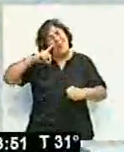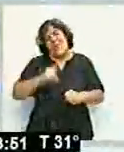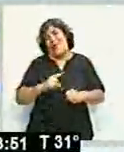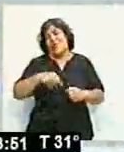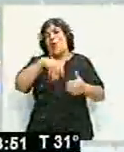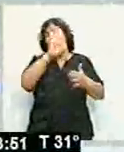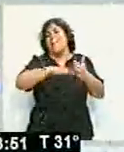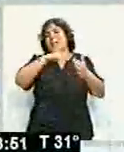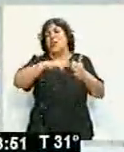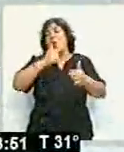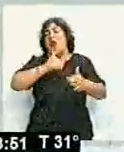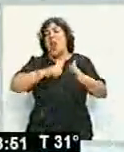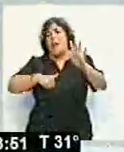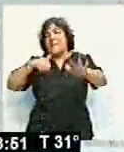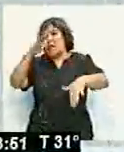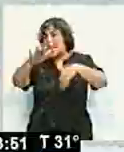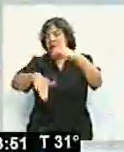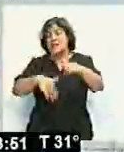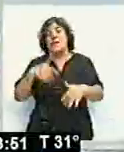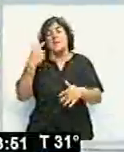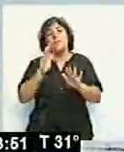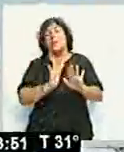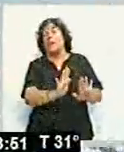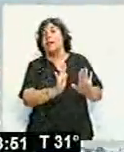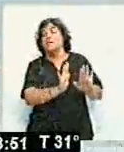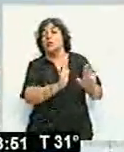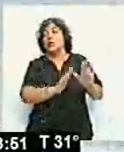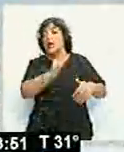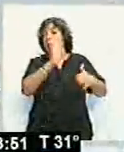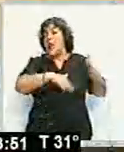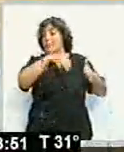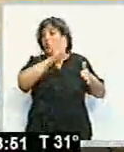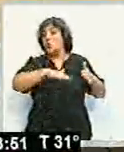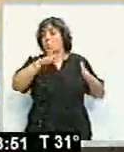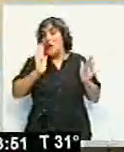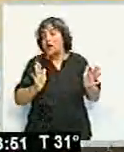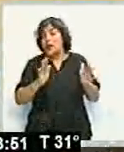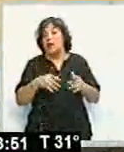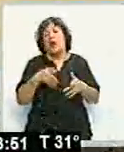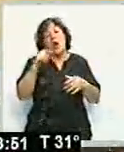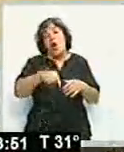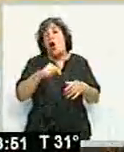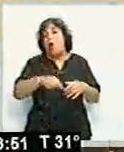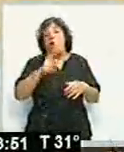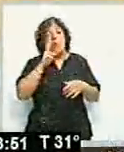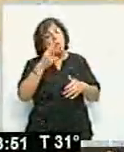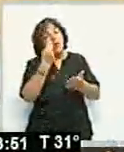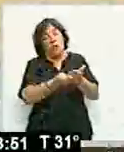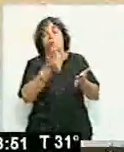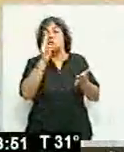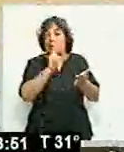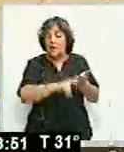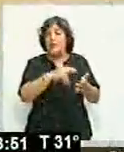pintura de la pileta, así que hemos tenido que potergar a la misma. Y bueno, hoy van a reiniciarse